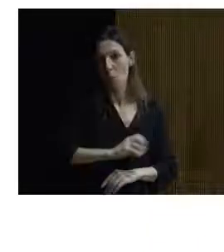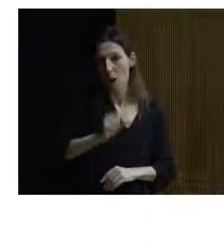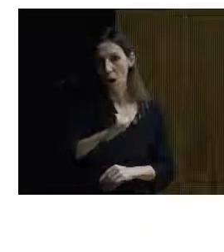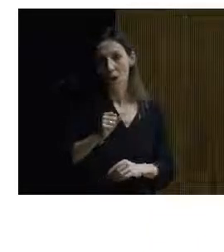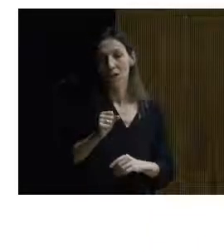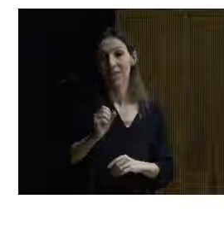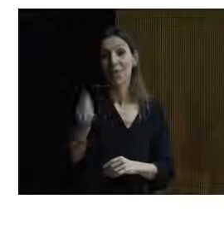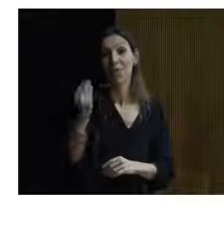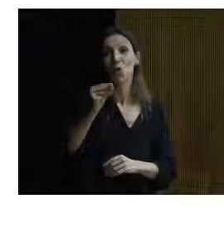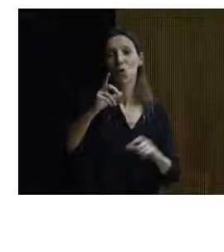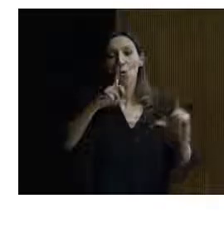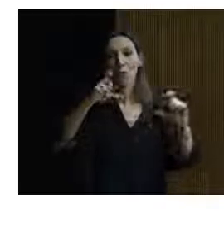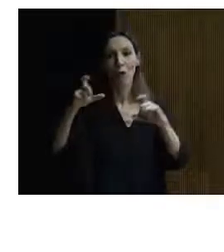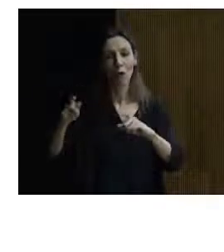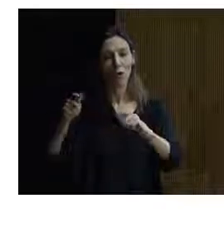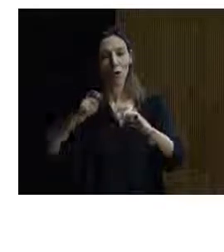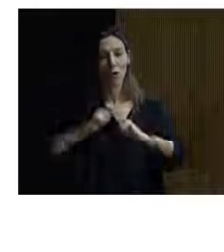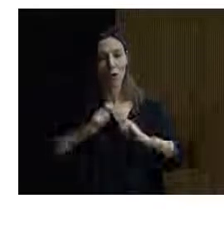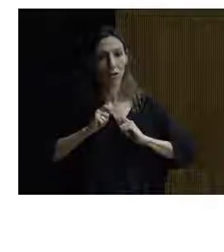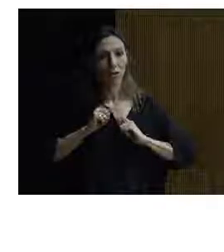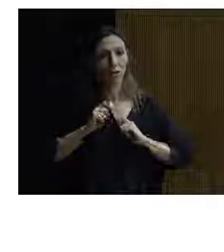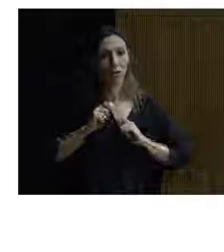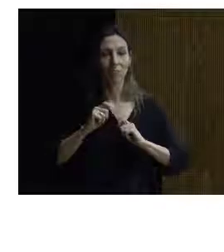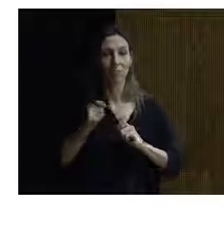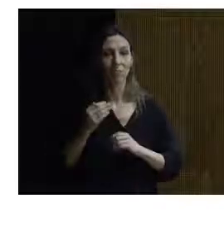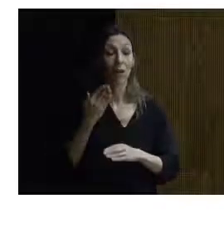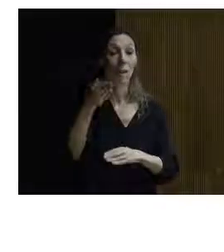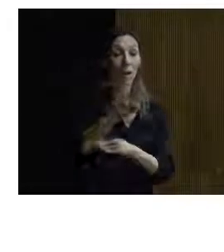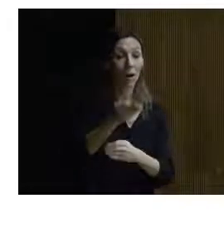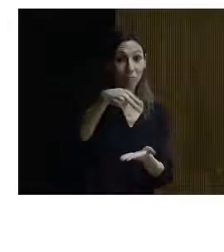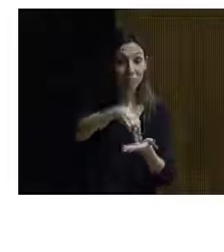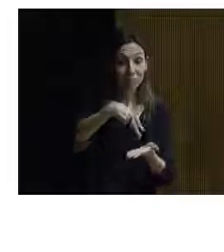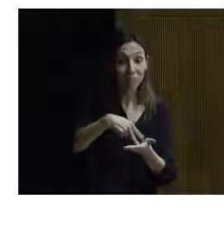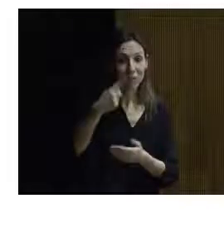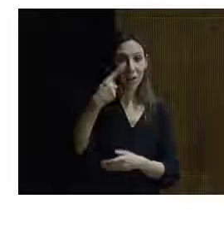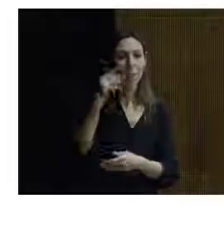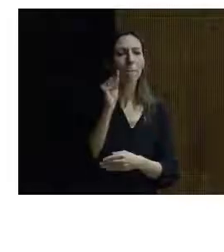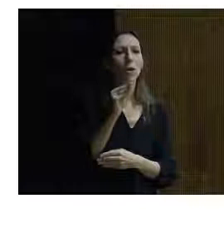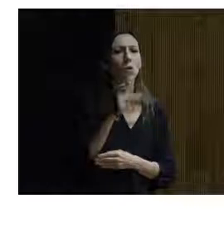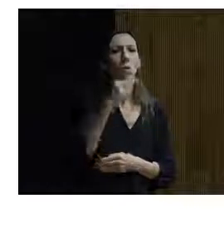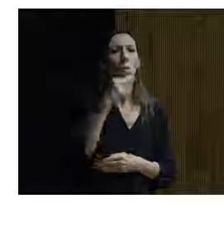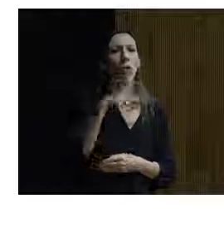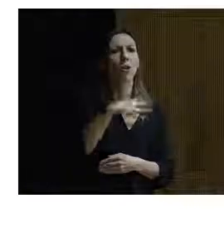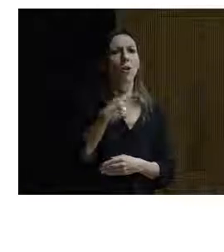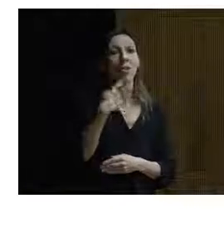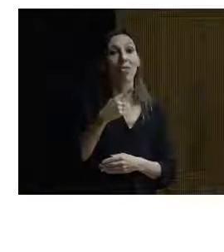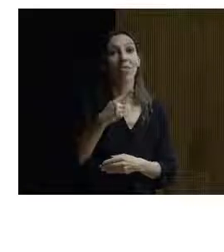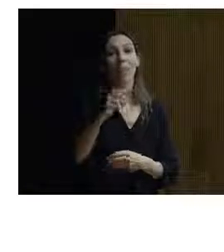fotos. Y, cuando nos presentamos en el establecimiento y les preguntamos por el baño, nos dijeron que estaba en la planta primera.